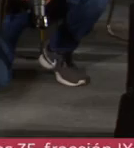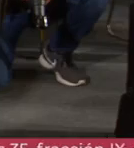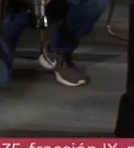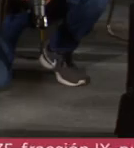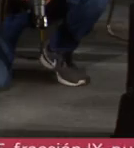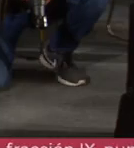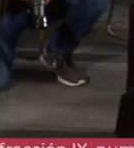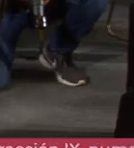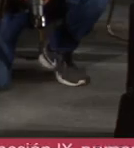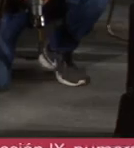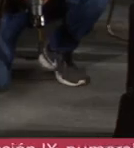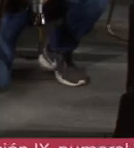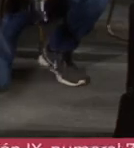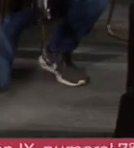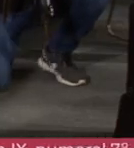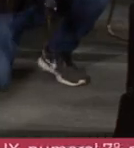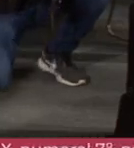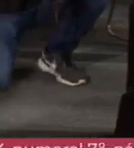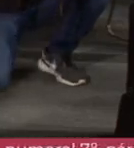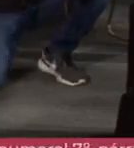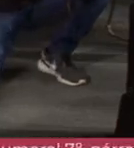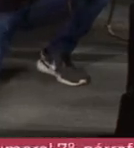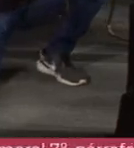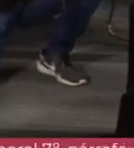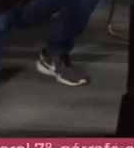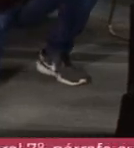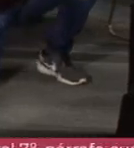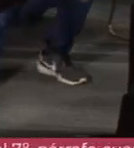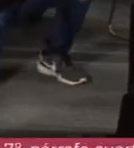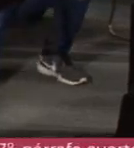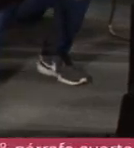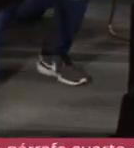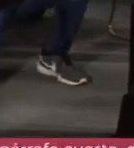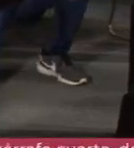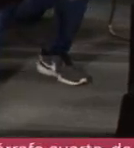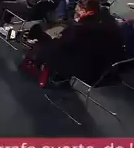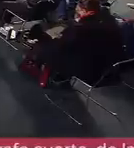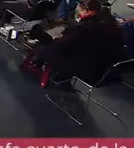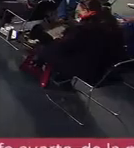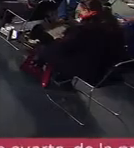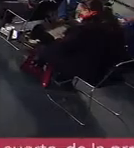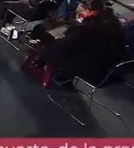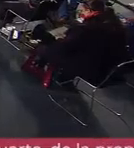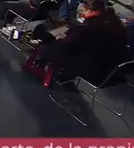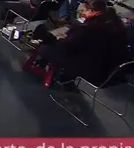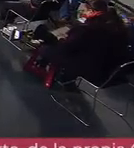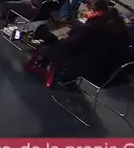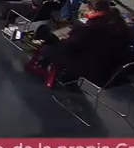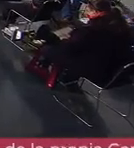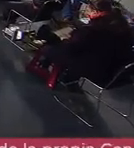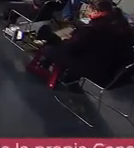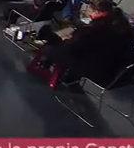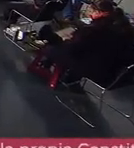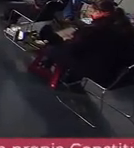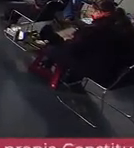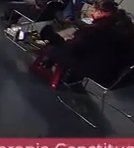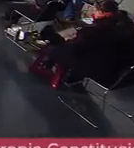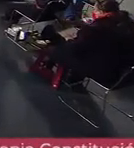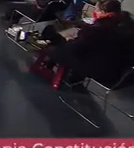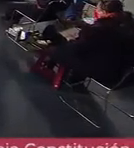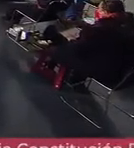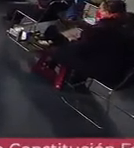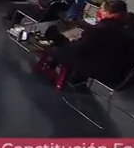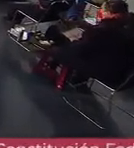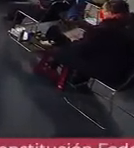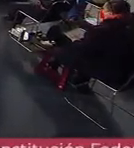permitido que esta consulta se lleve a cabo o no ha dado la información correcta?